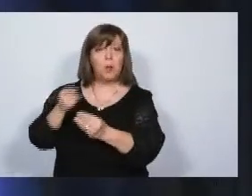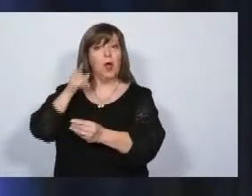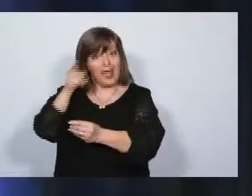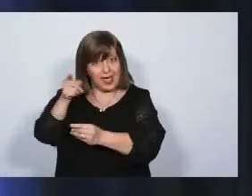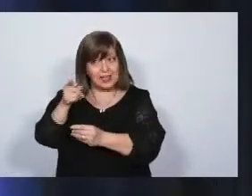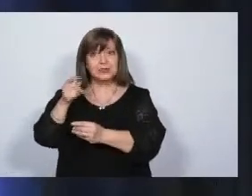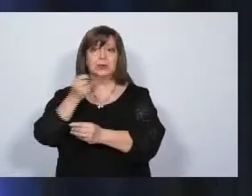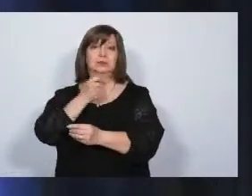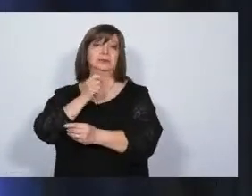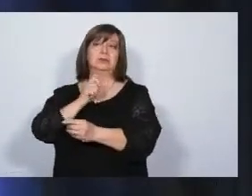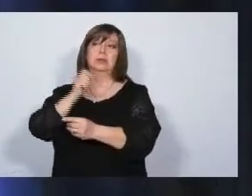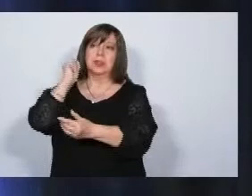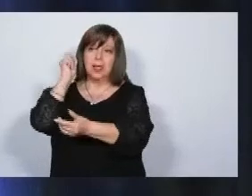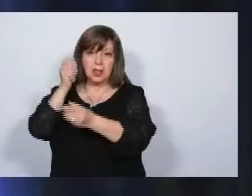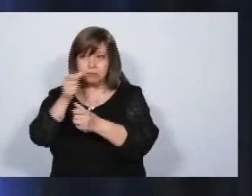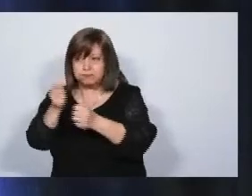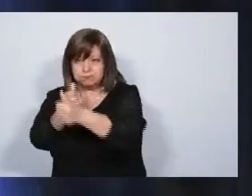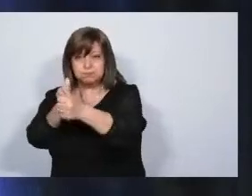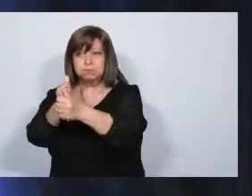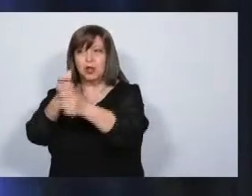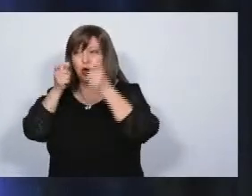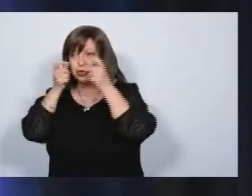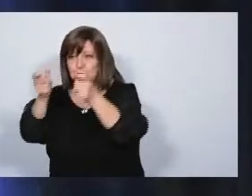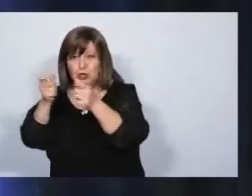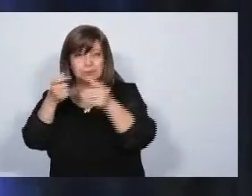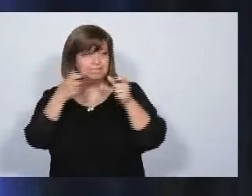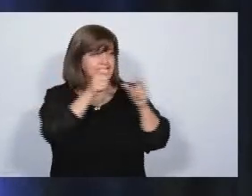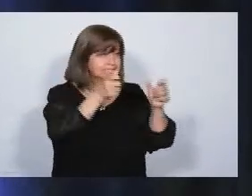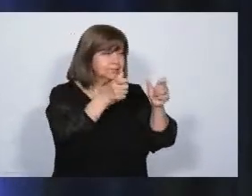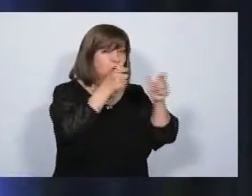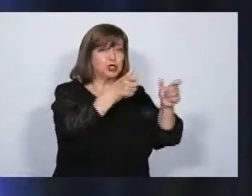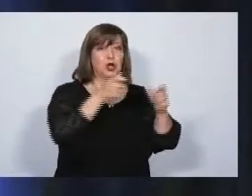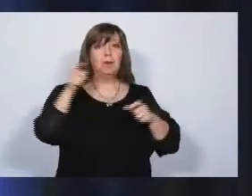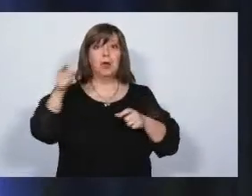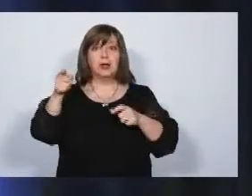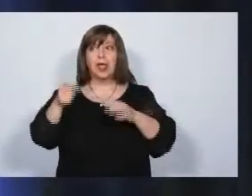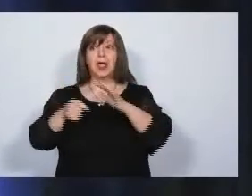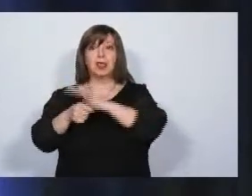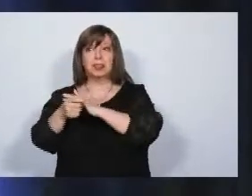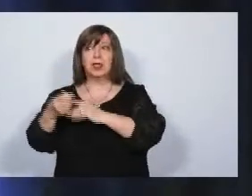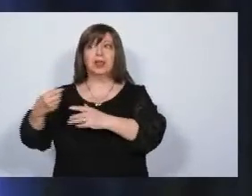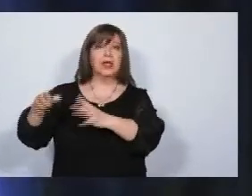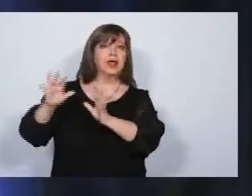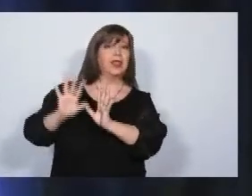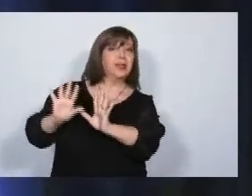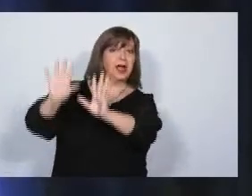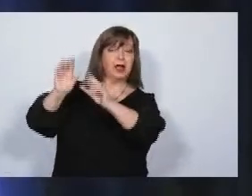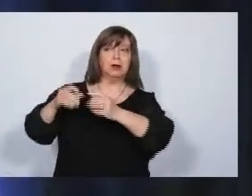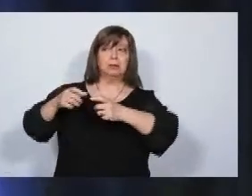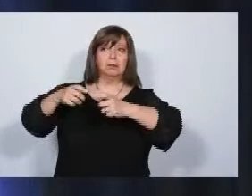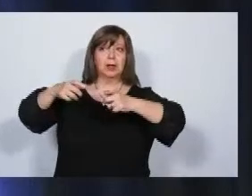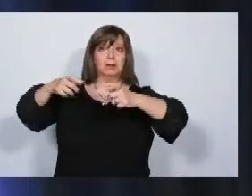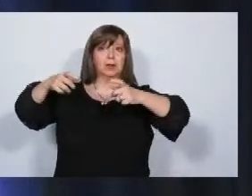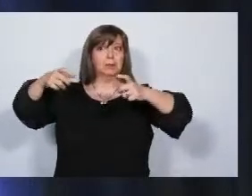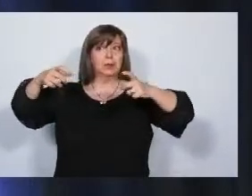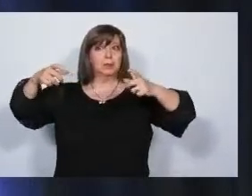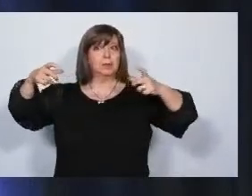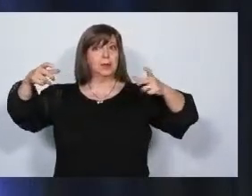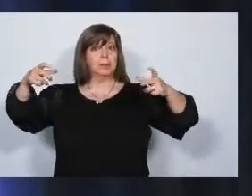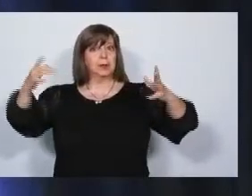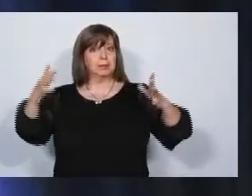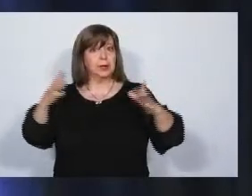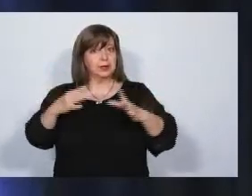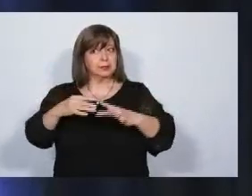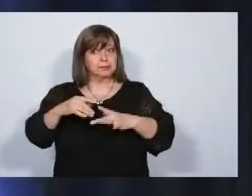porque si no, el control que van a tomar estas mafias de zonas enteras, como ha sucedido en otras ciudades del país, va a ser